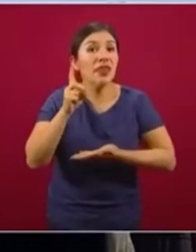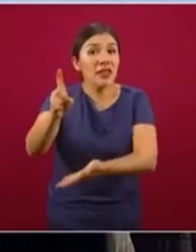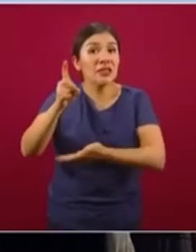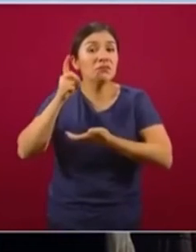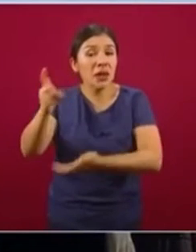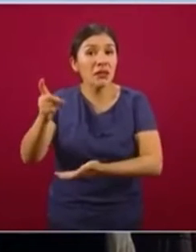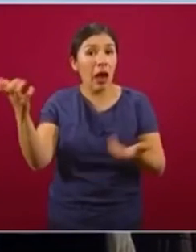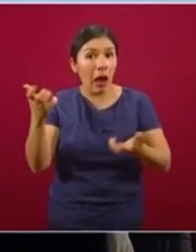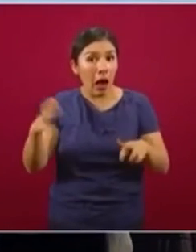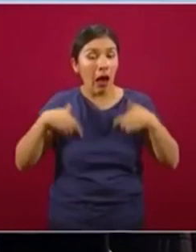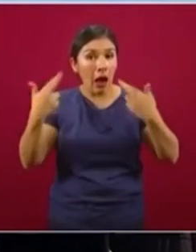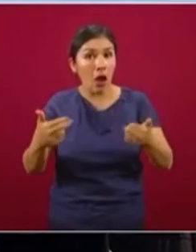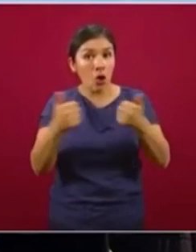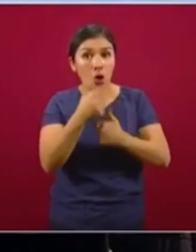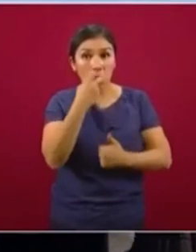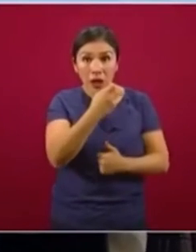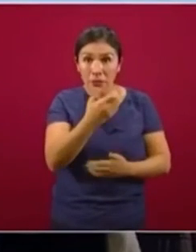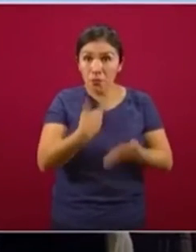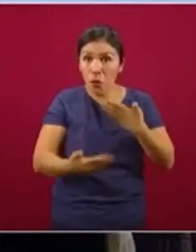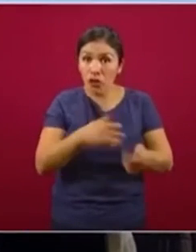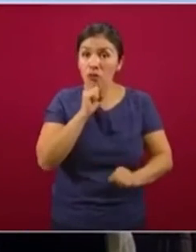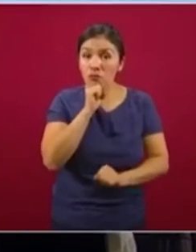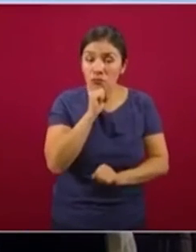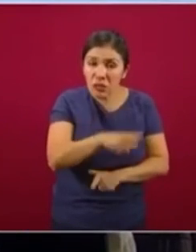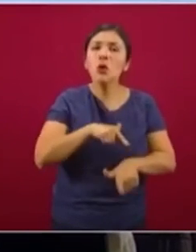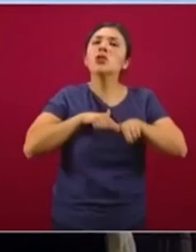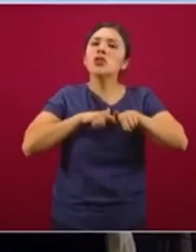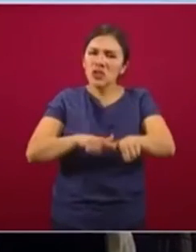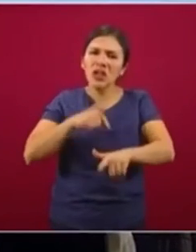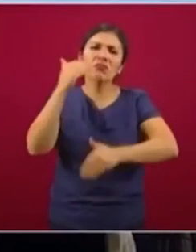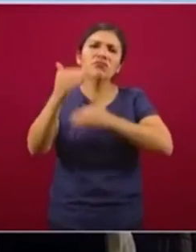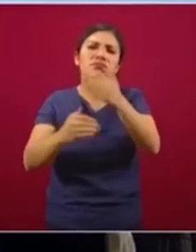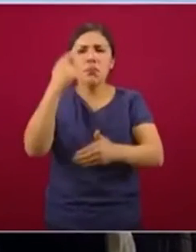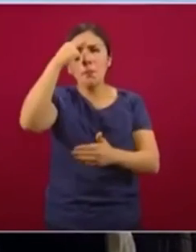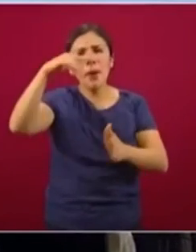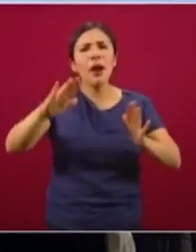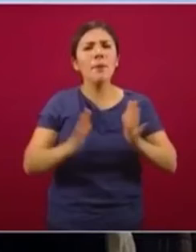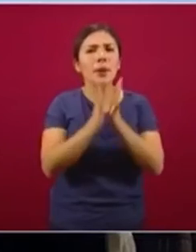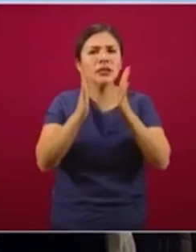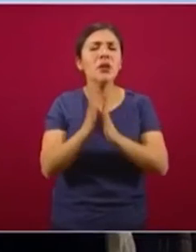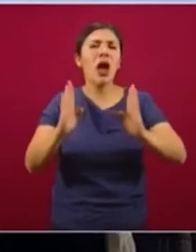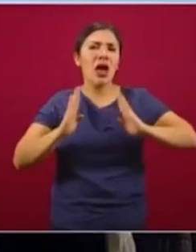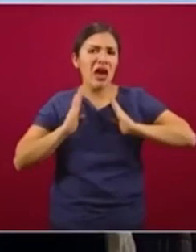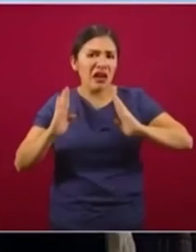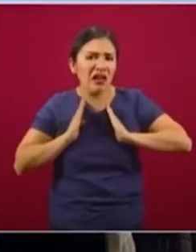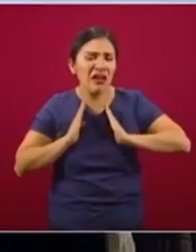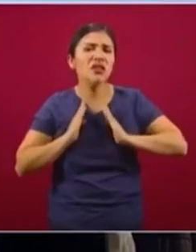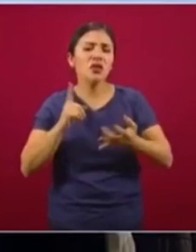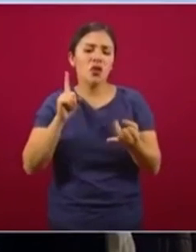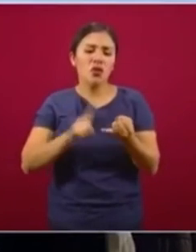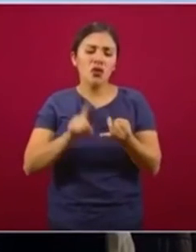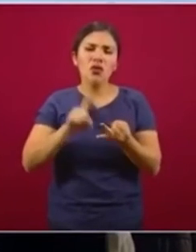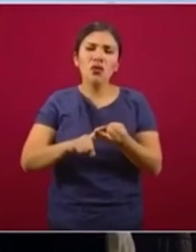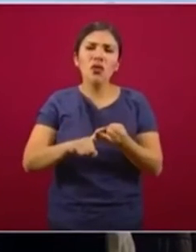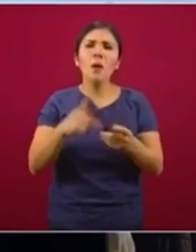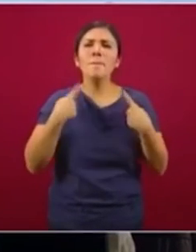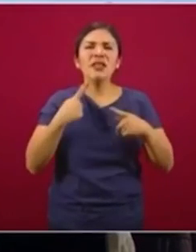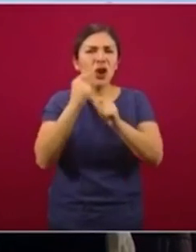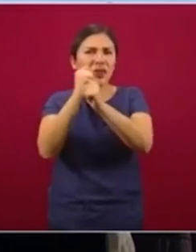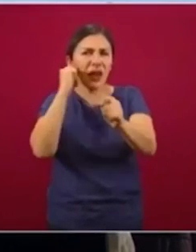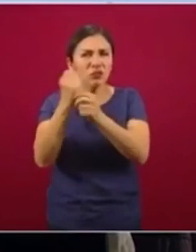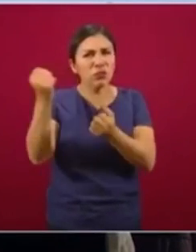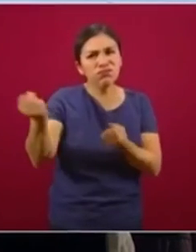donadas a través de este esquema y vamos a seguir trabajando donde participa el ejército, donde participan los transportistas,